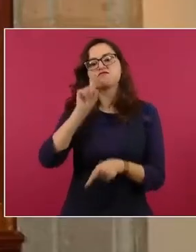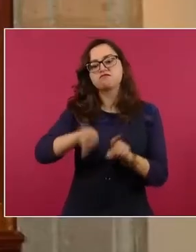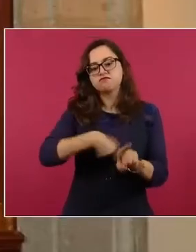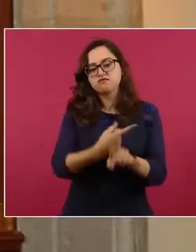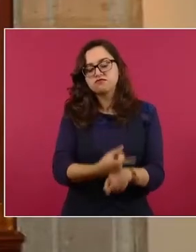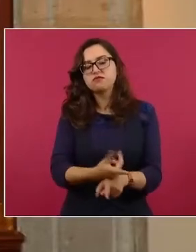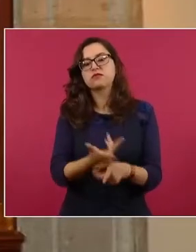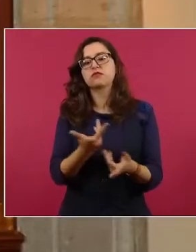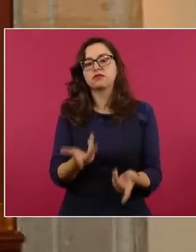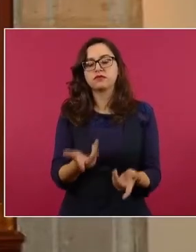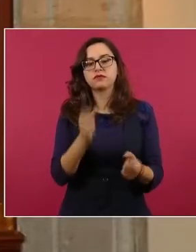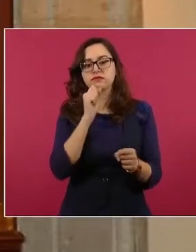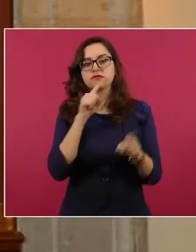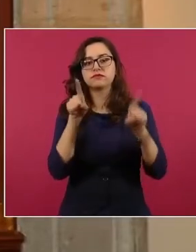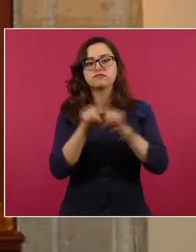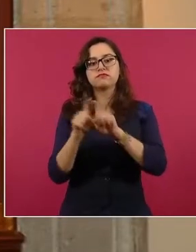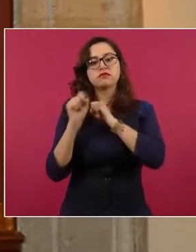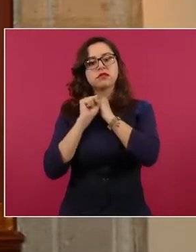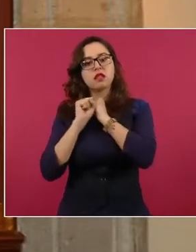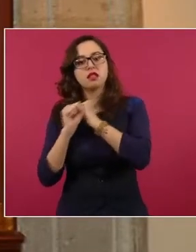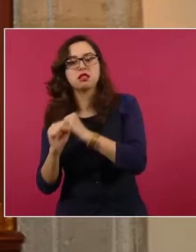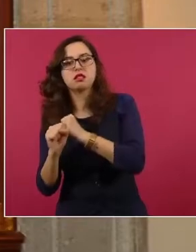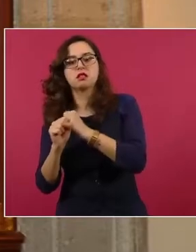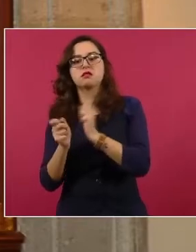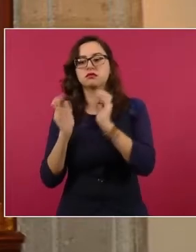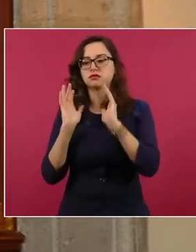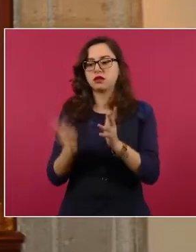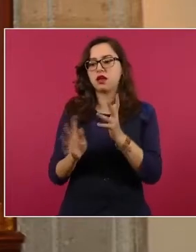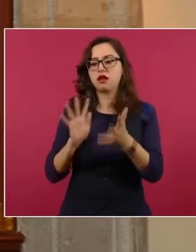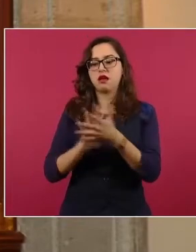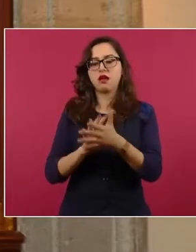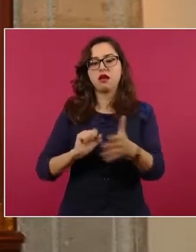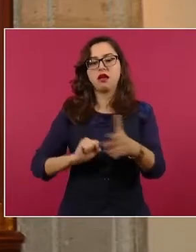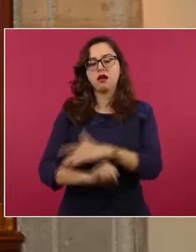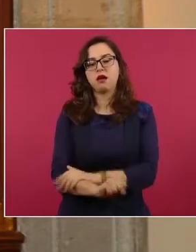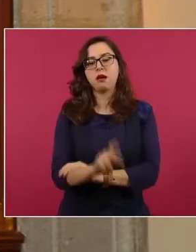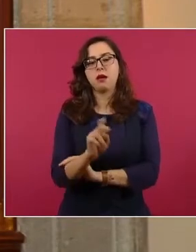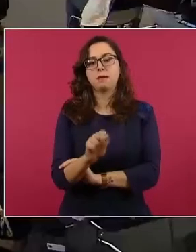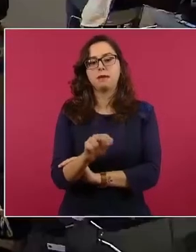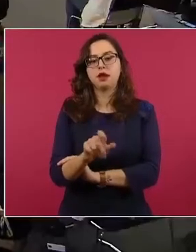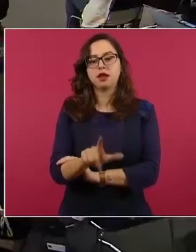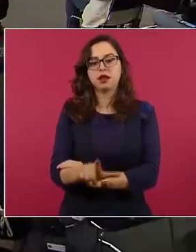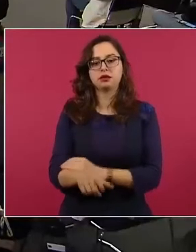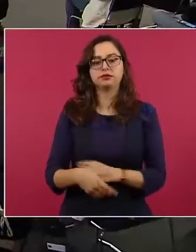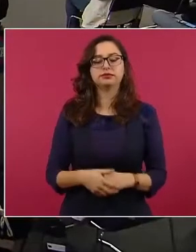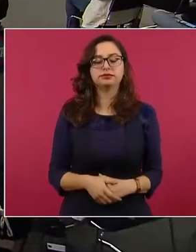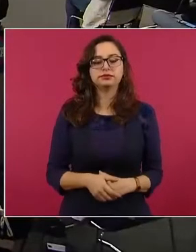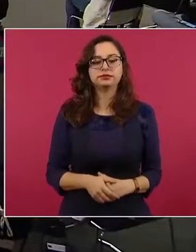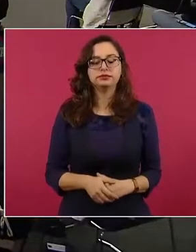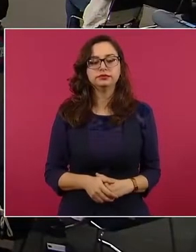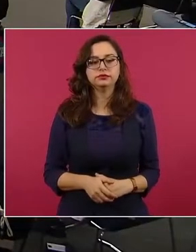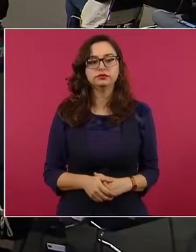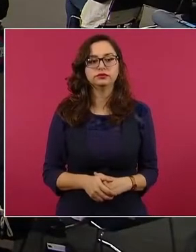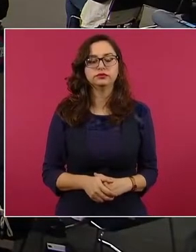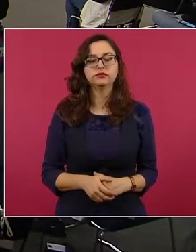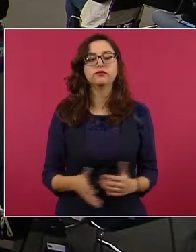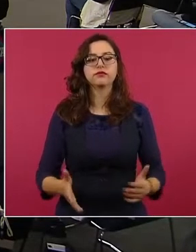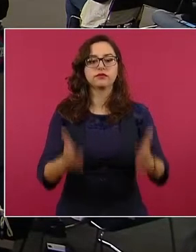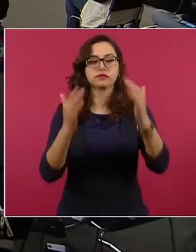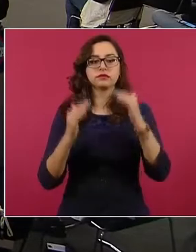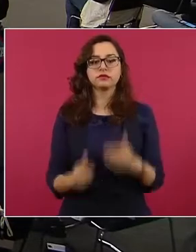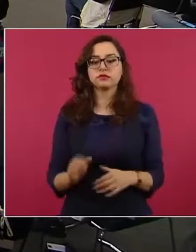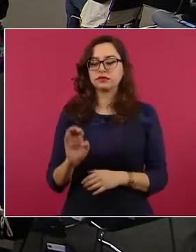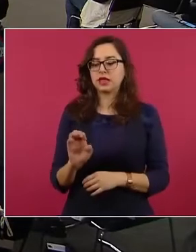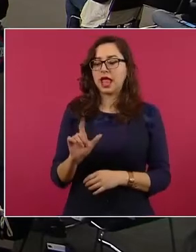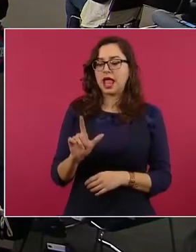posible red de trata. Ya fue vinculado a proceso penal. Siguiente. También fue detenido el Nene,